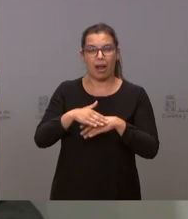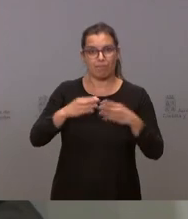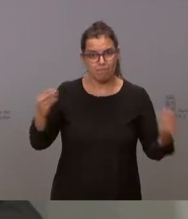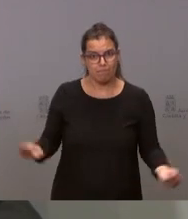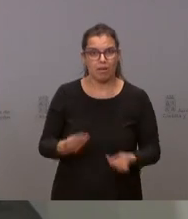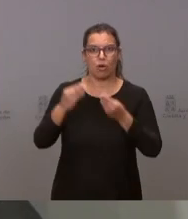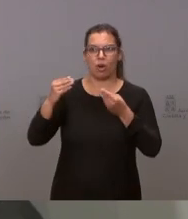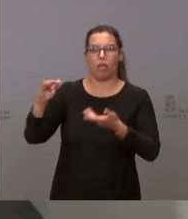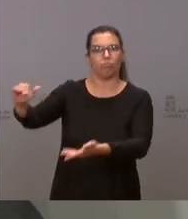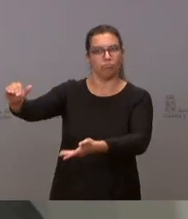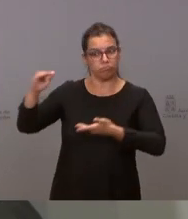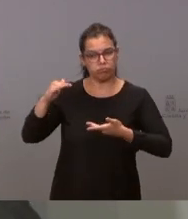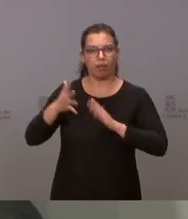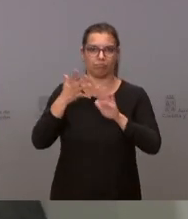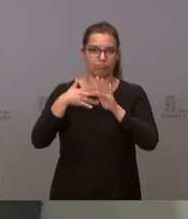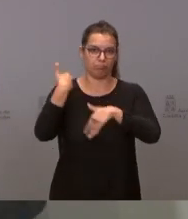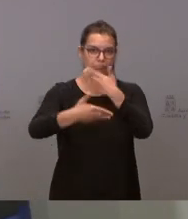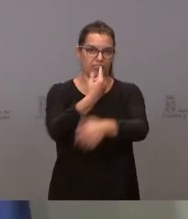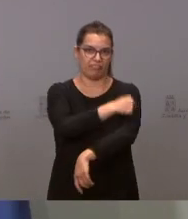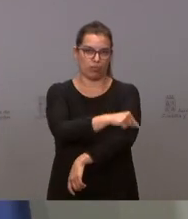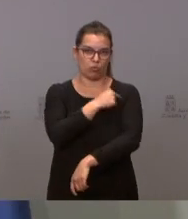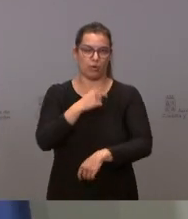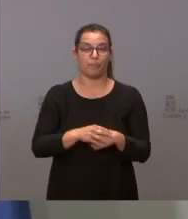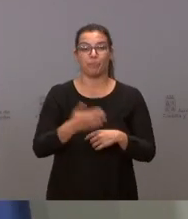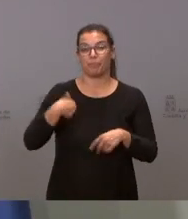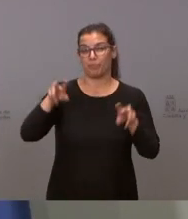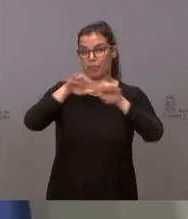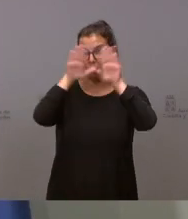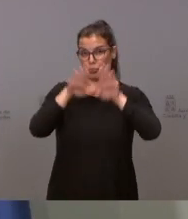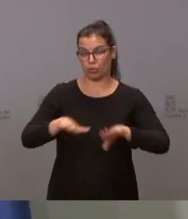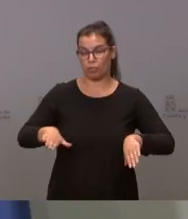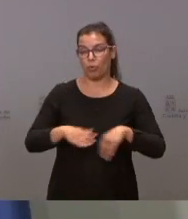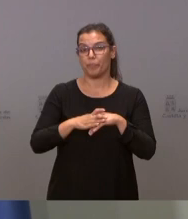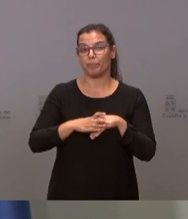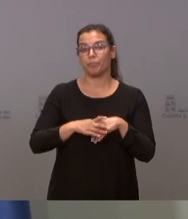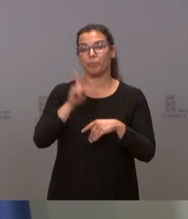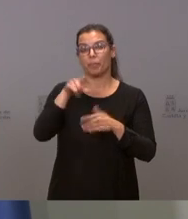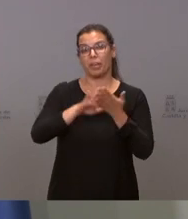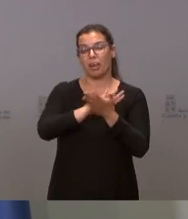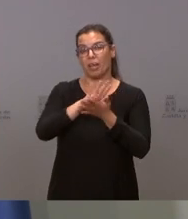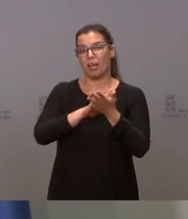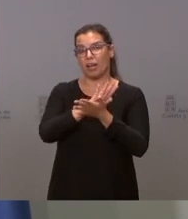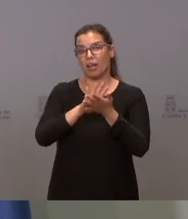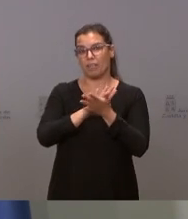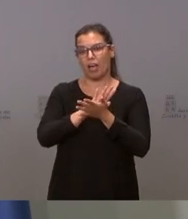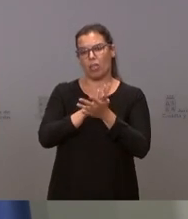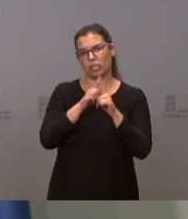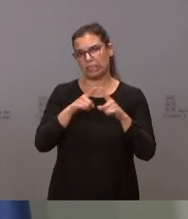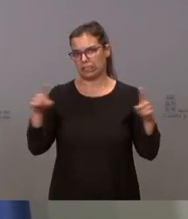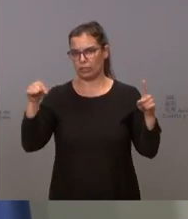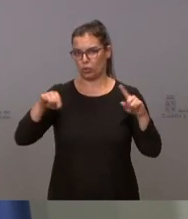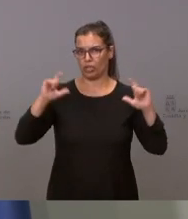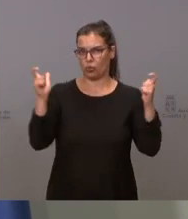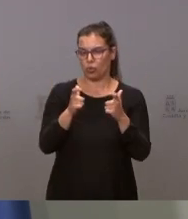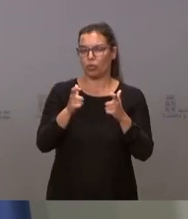nuestro ritmo de vacunación. Y, como último asunto, se ha comentado también largamente en la Junta de Gobierno